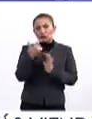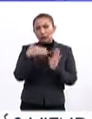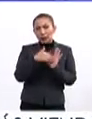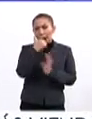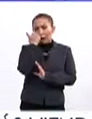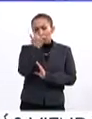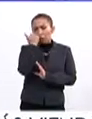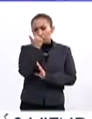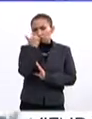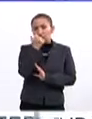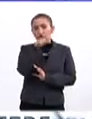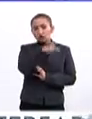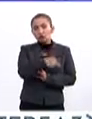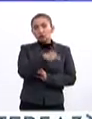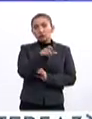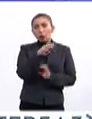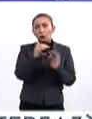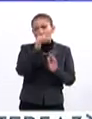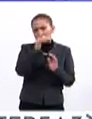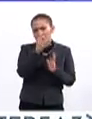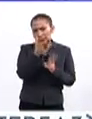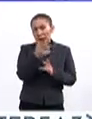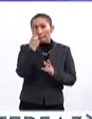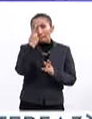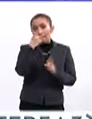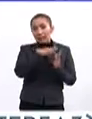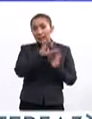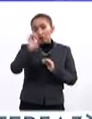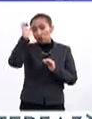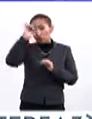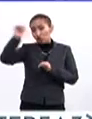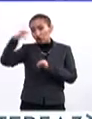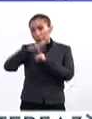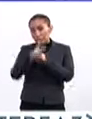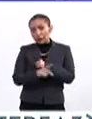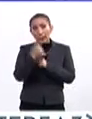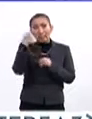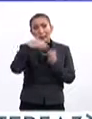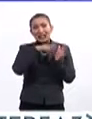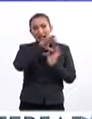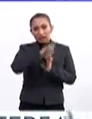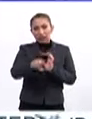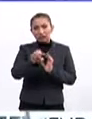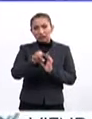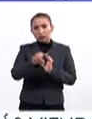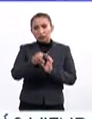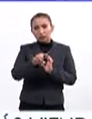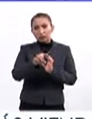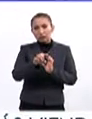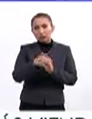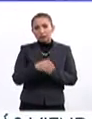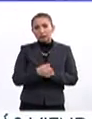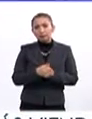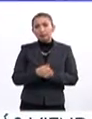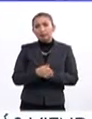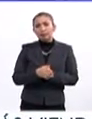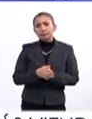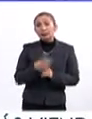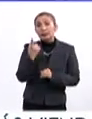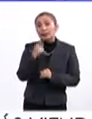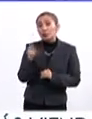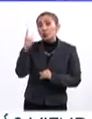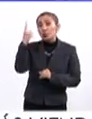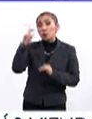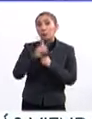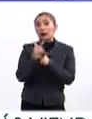estudiantes, 12.000 o más de 12.000, 1.500 extranjeros, 1.510, 1.500 algo más, de 101